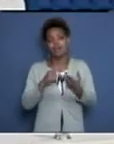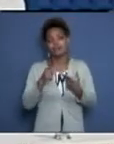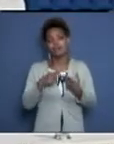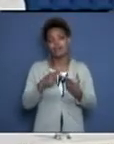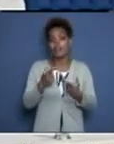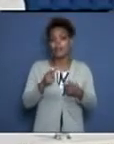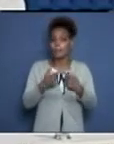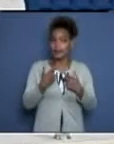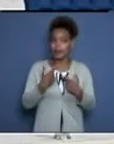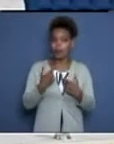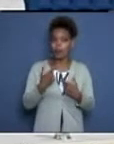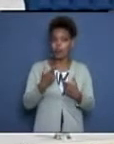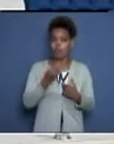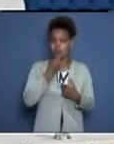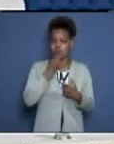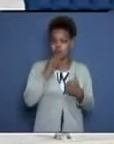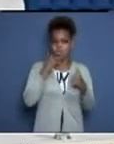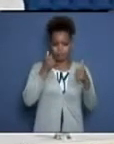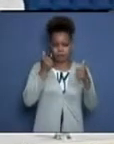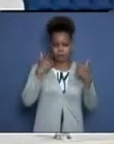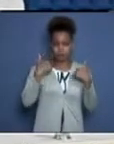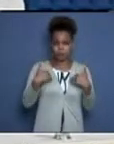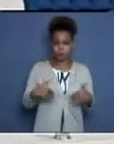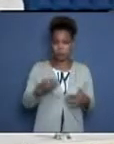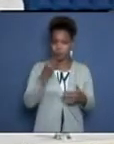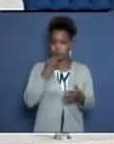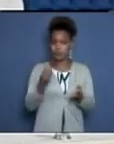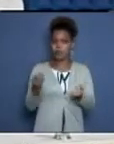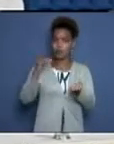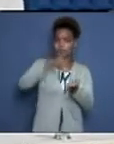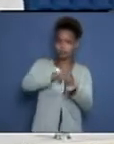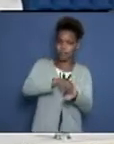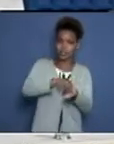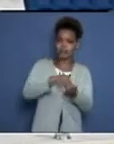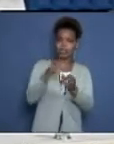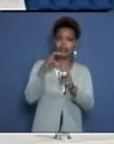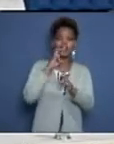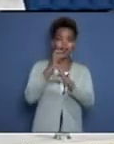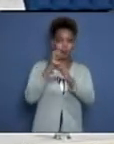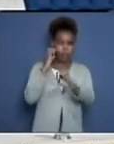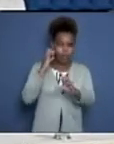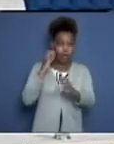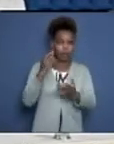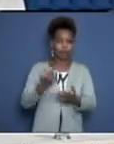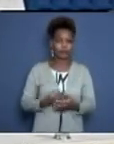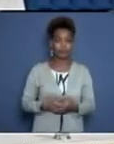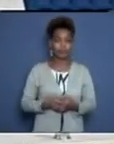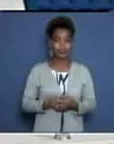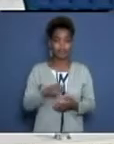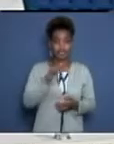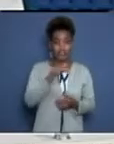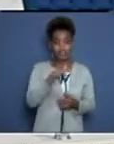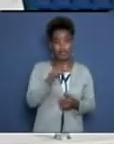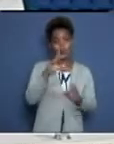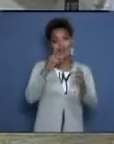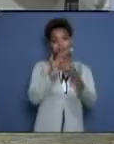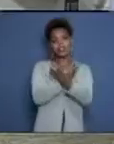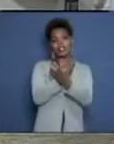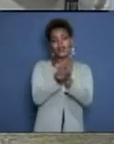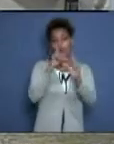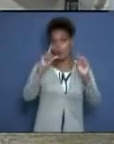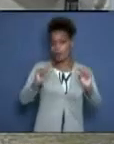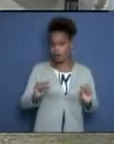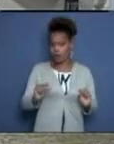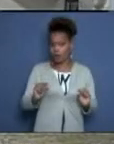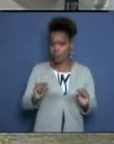pero pueden, es decir, pueden montarse, pueden deambular, es decir, es un paciente que va para una zona de bajo riesgo. No es